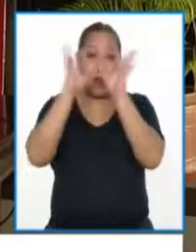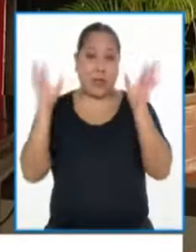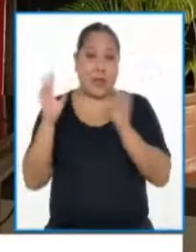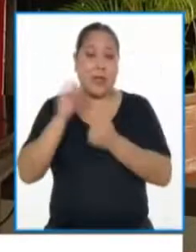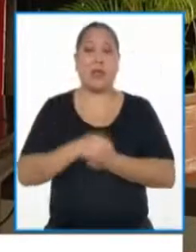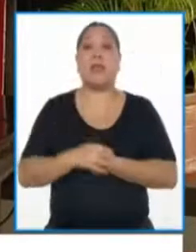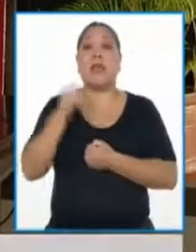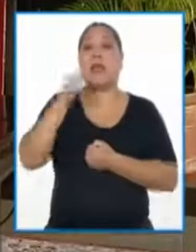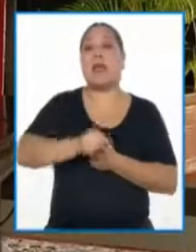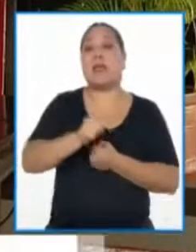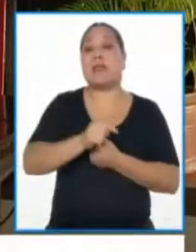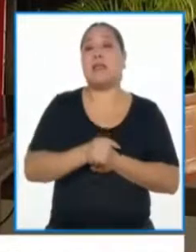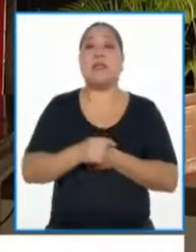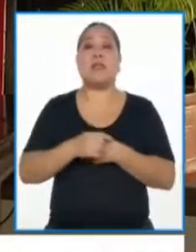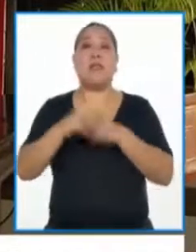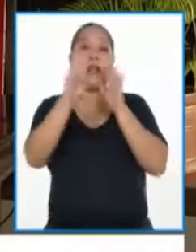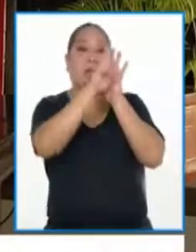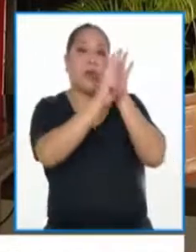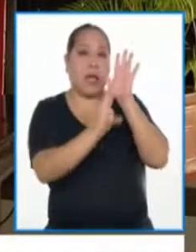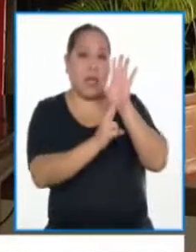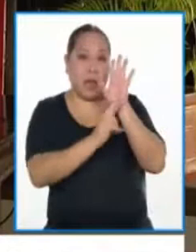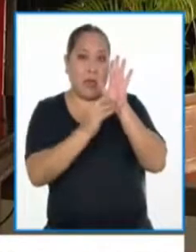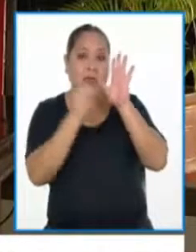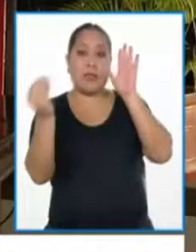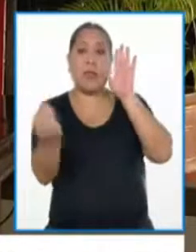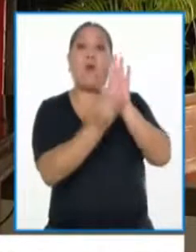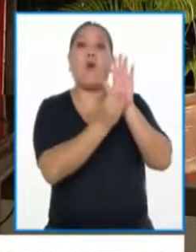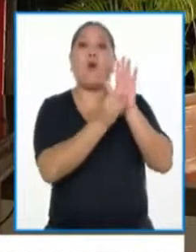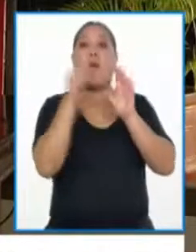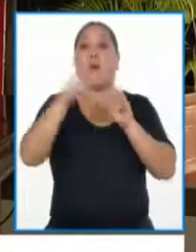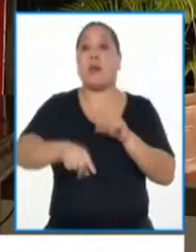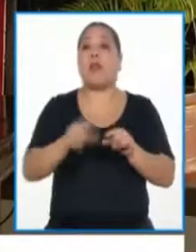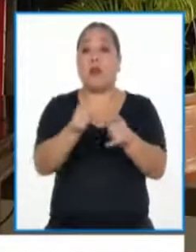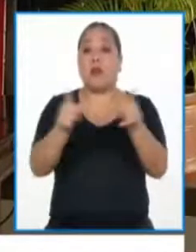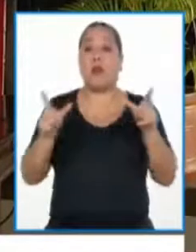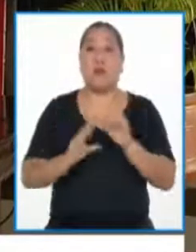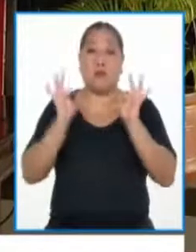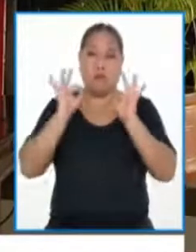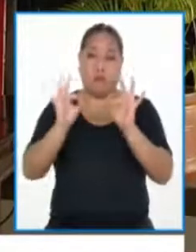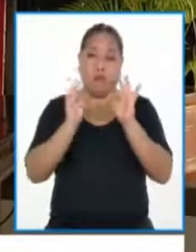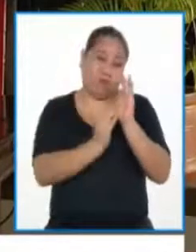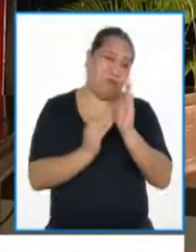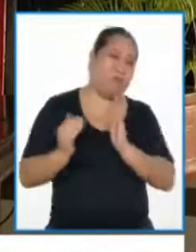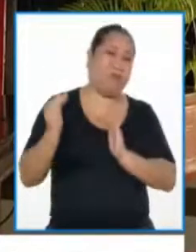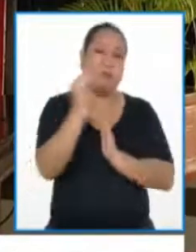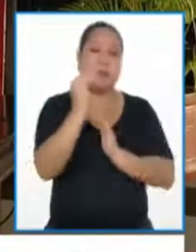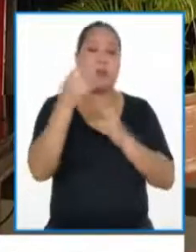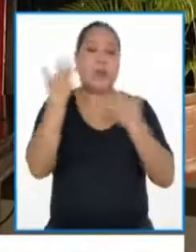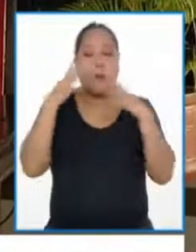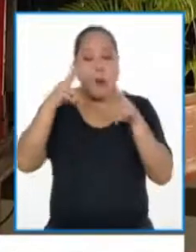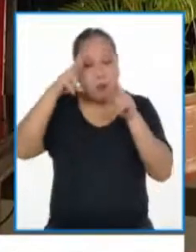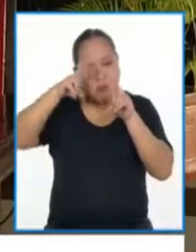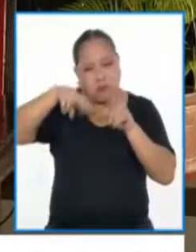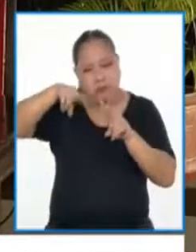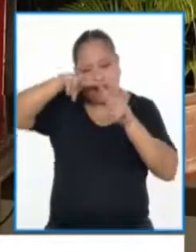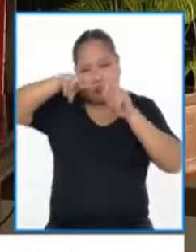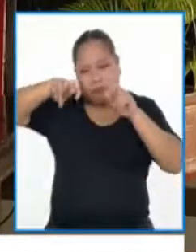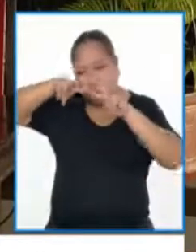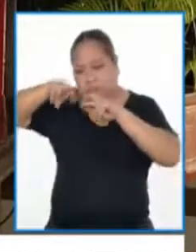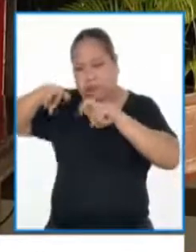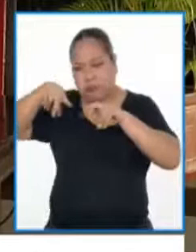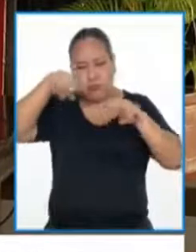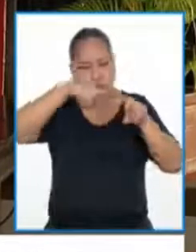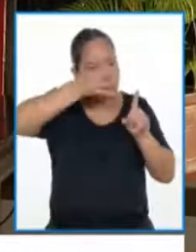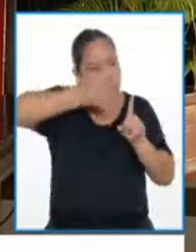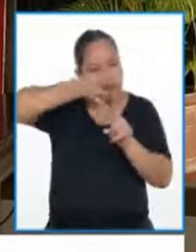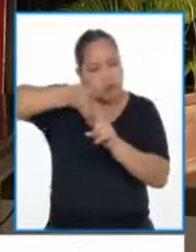medidas dispuestas para las zonas de riesgo extremo. Luego de la evaluación realizada, entonces, en